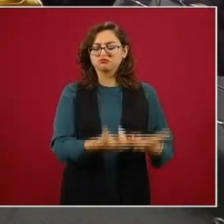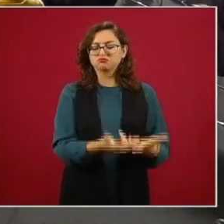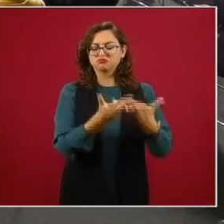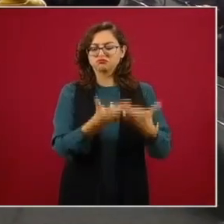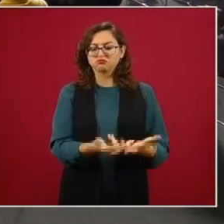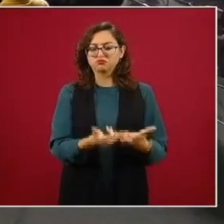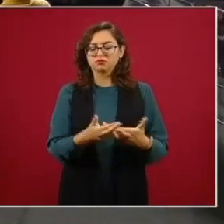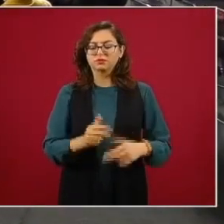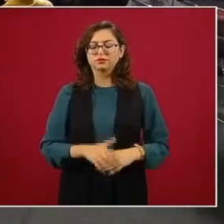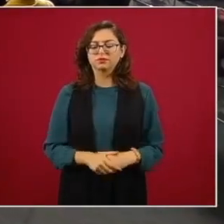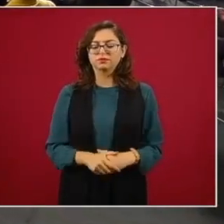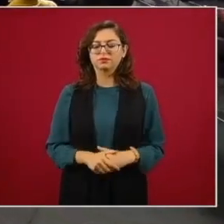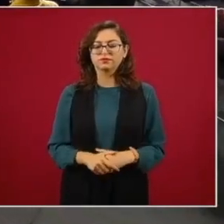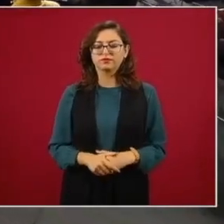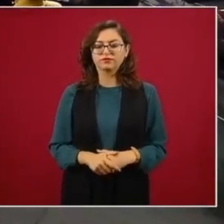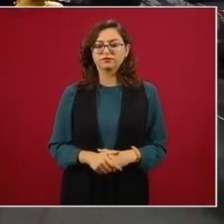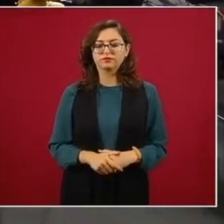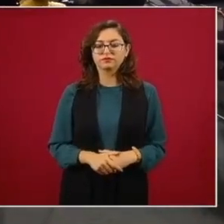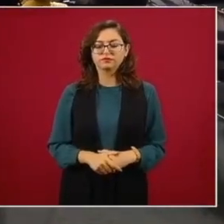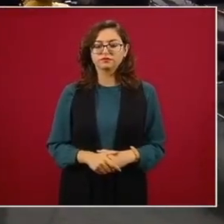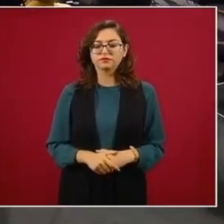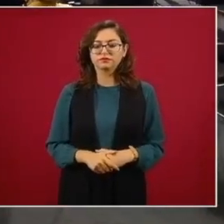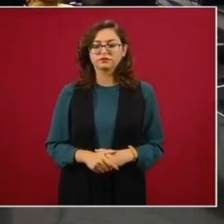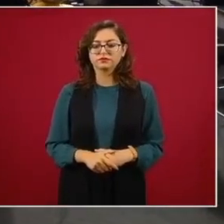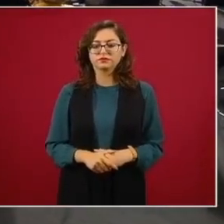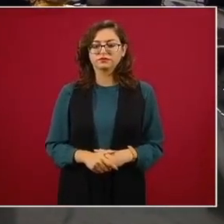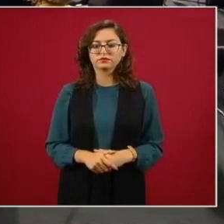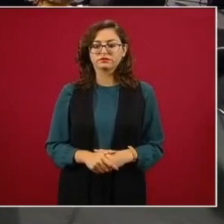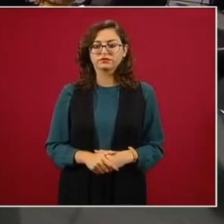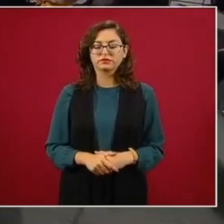este con más